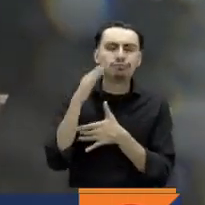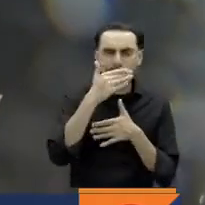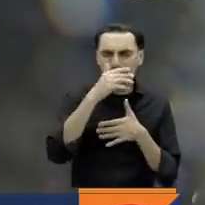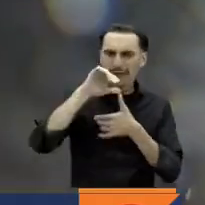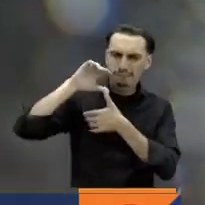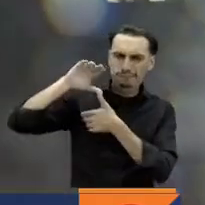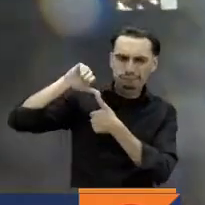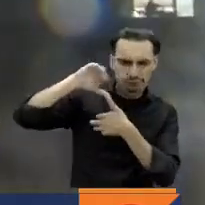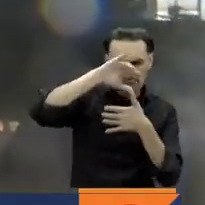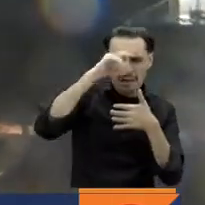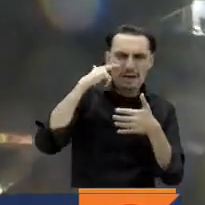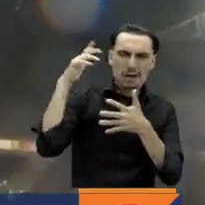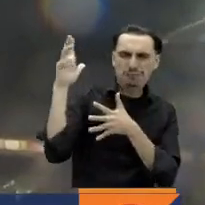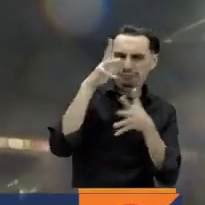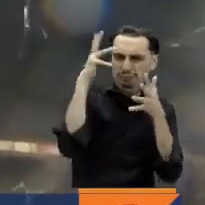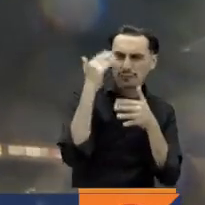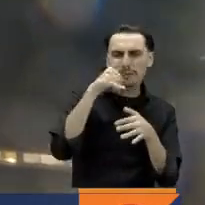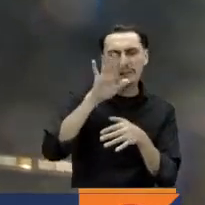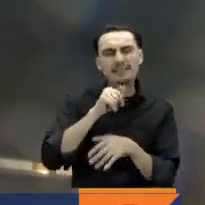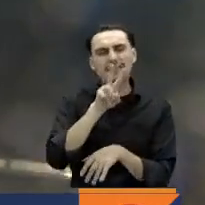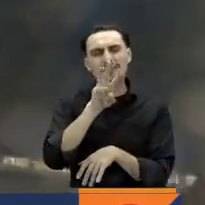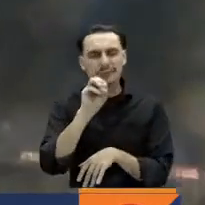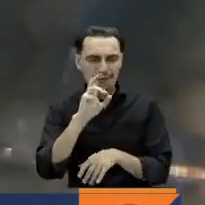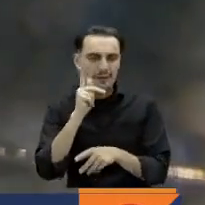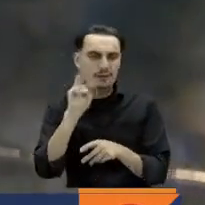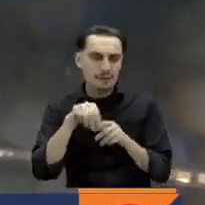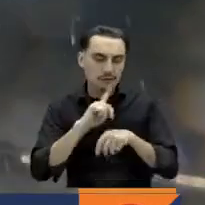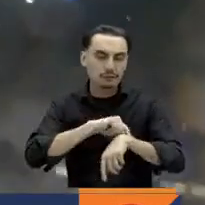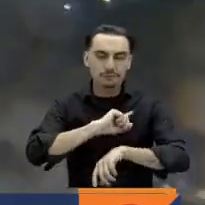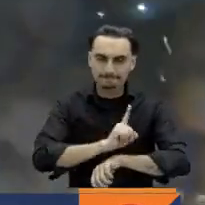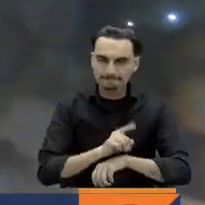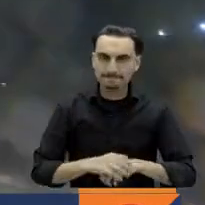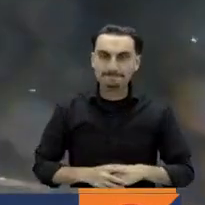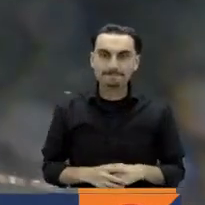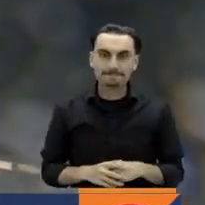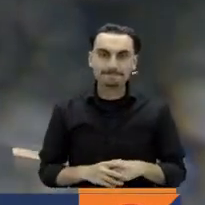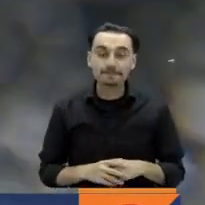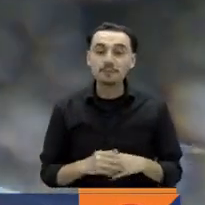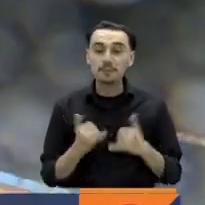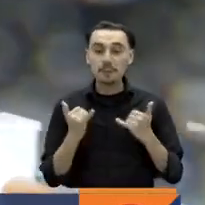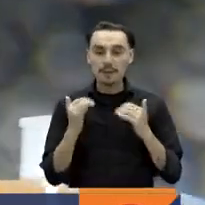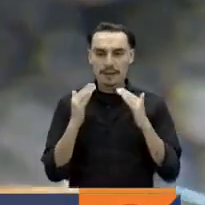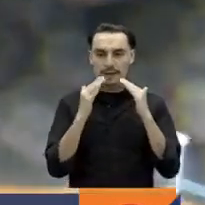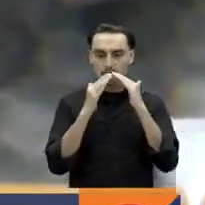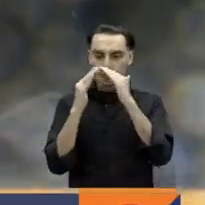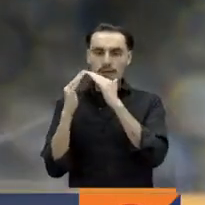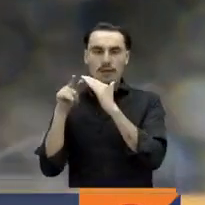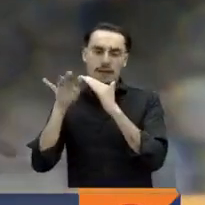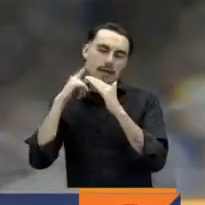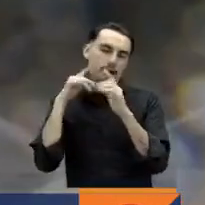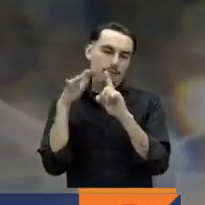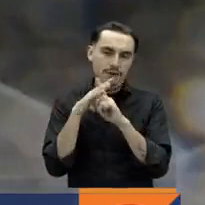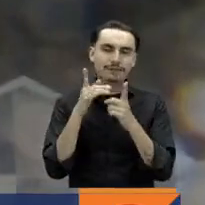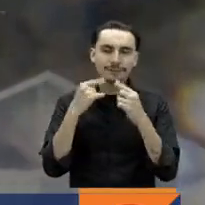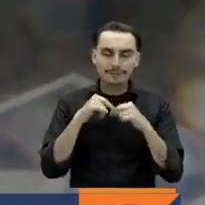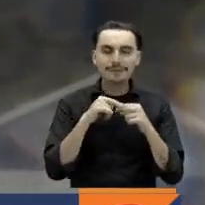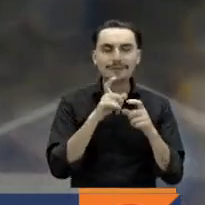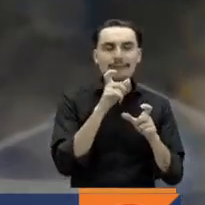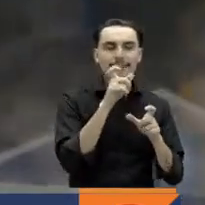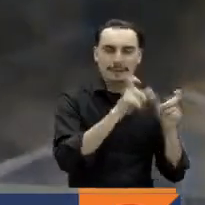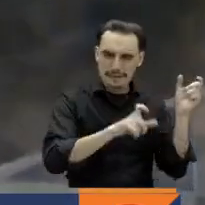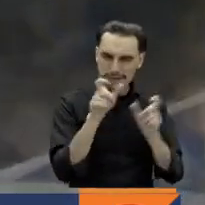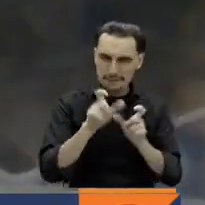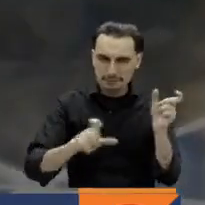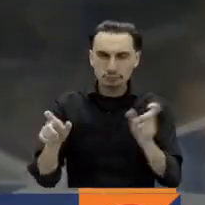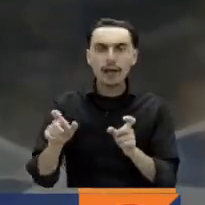130 kilómetros por hora. Como los techos son los que más sufren afectaciones, también los habitantes de la isla y